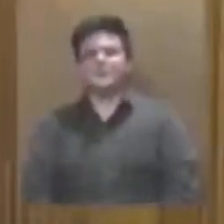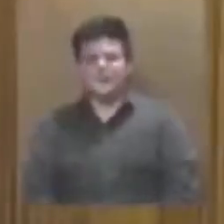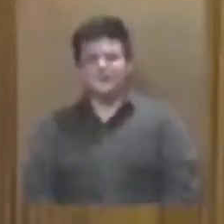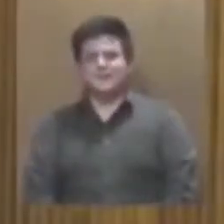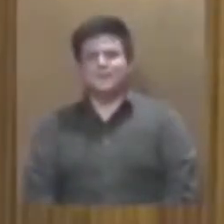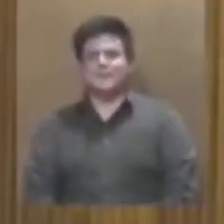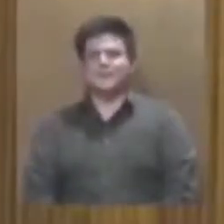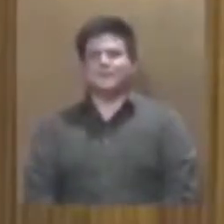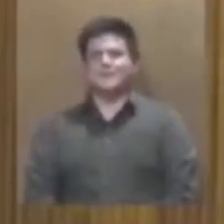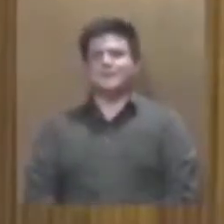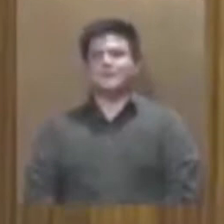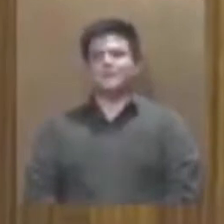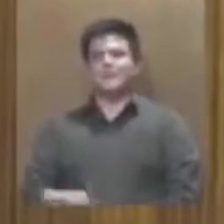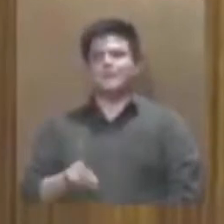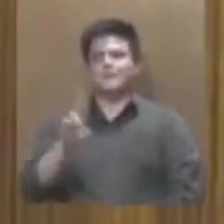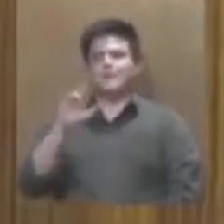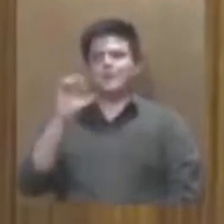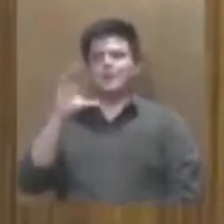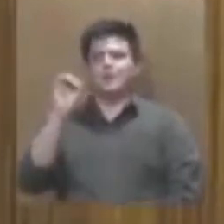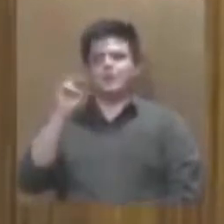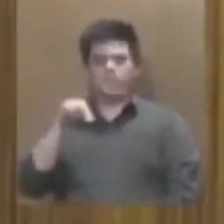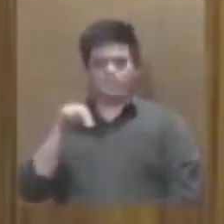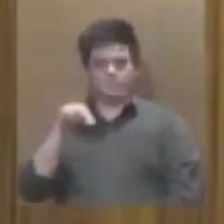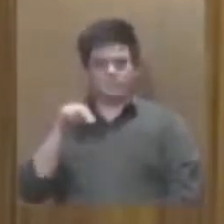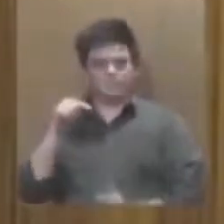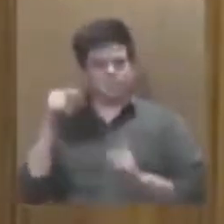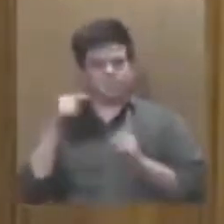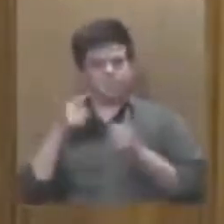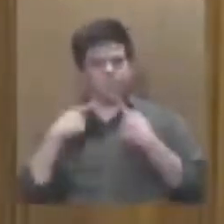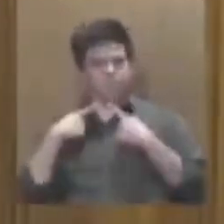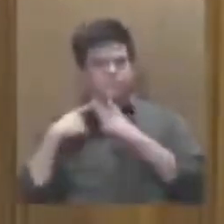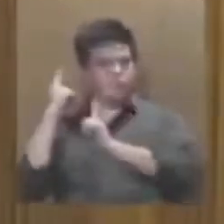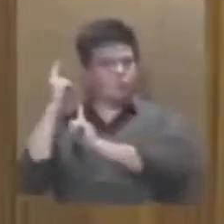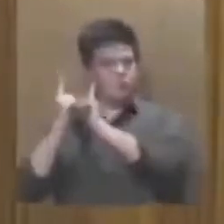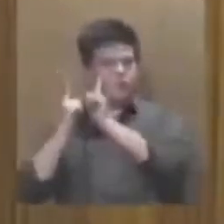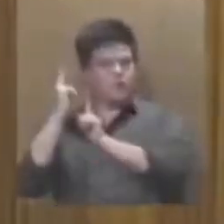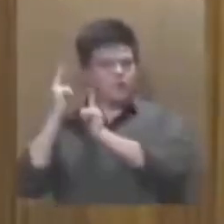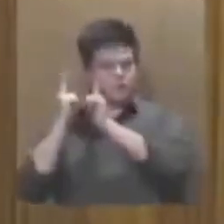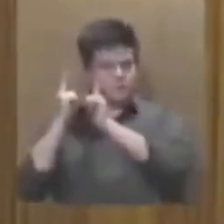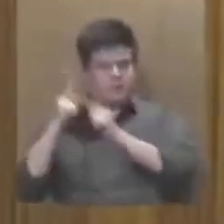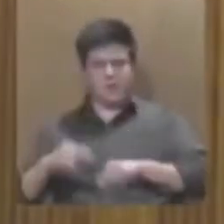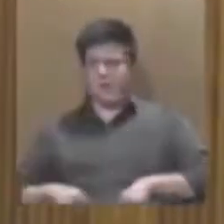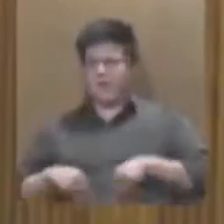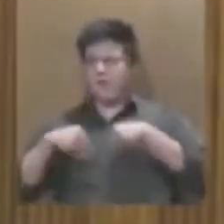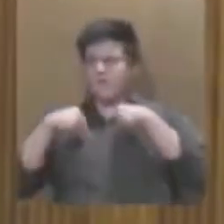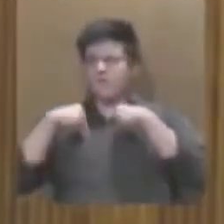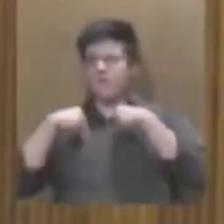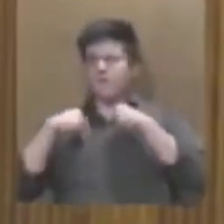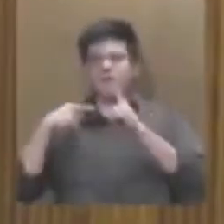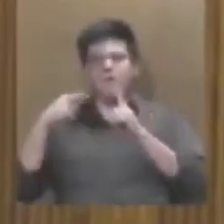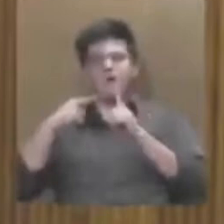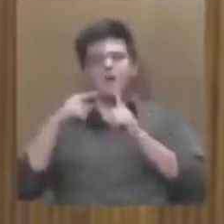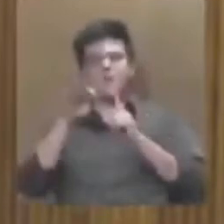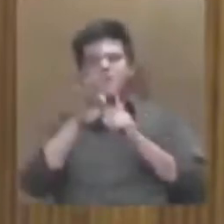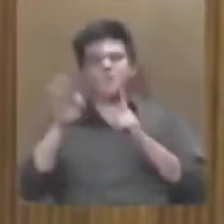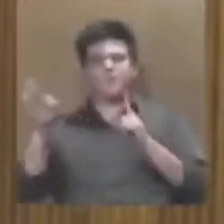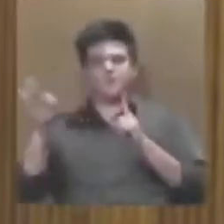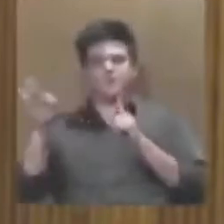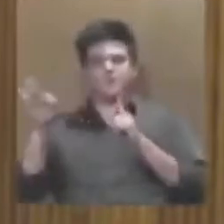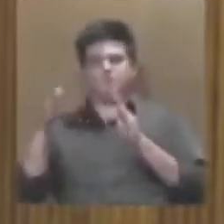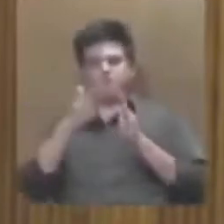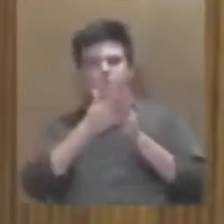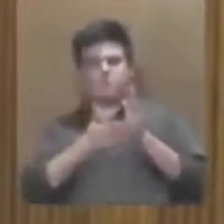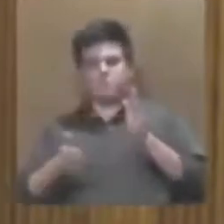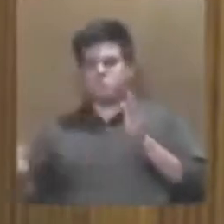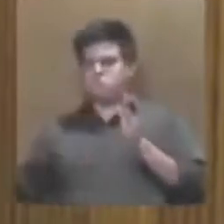Dracón fue un legislador griego que acuñó la frase que hasta el